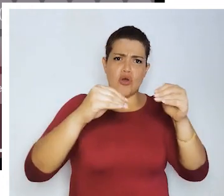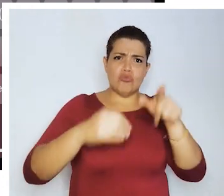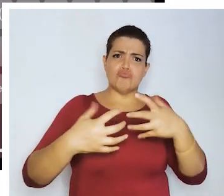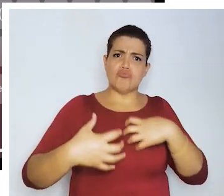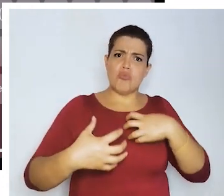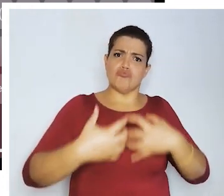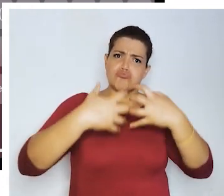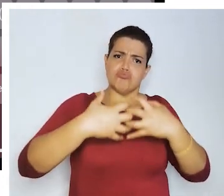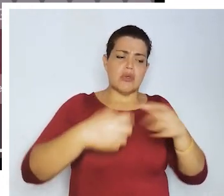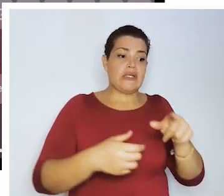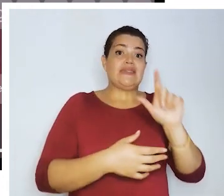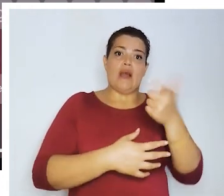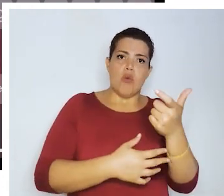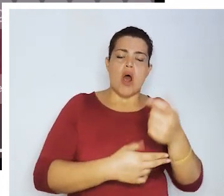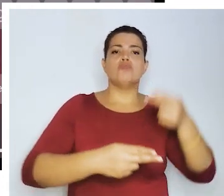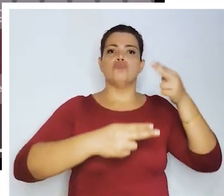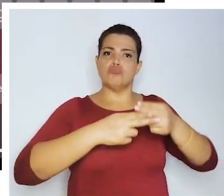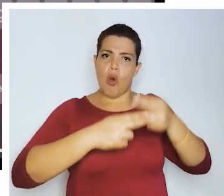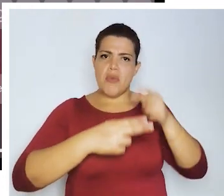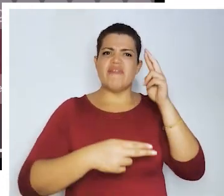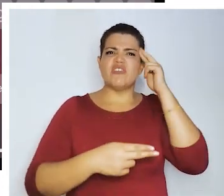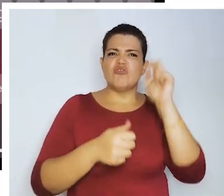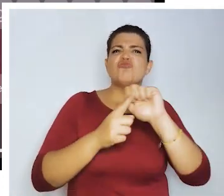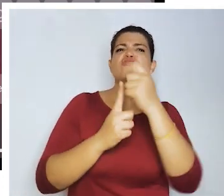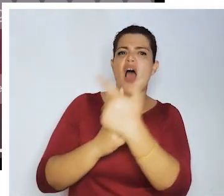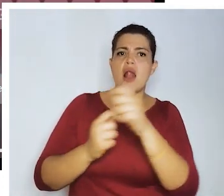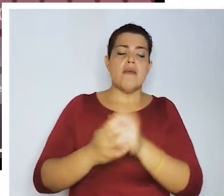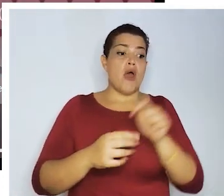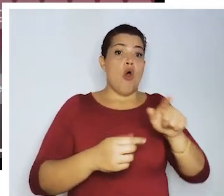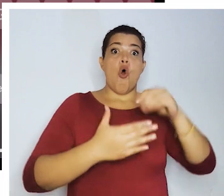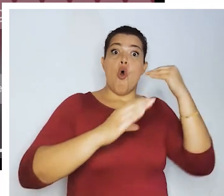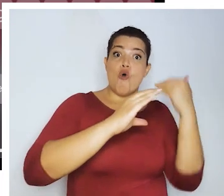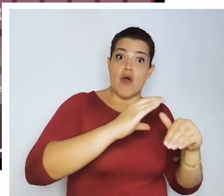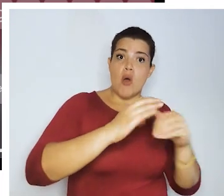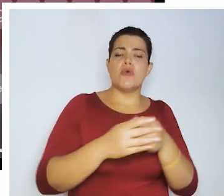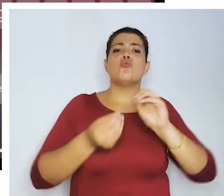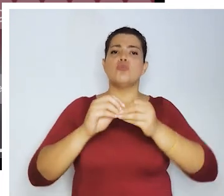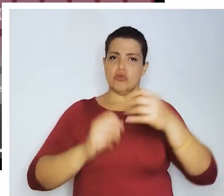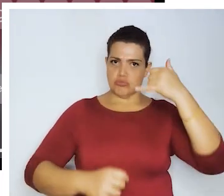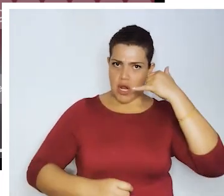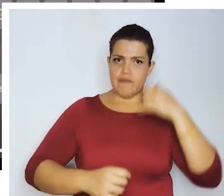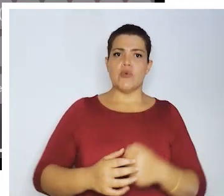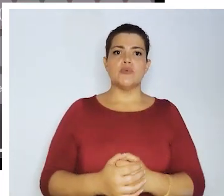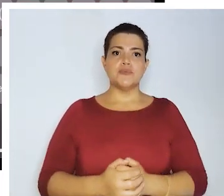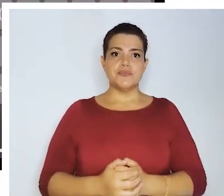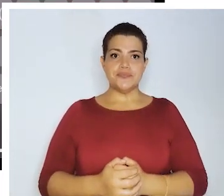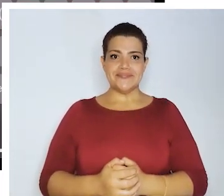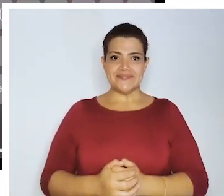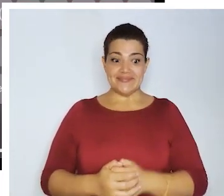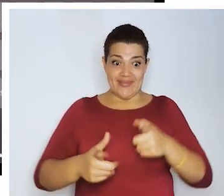empresa, con su cédula jurídica, nombre de la razón social, correo electrónico y número de teléfono.